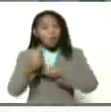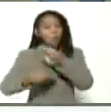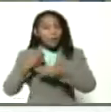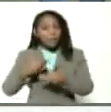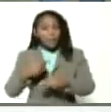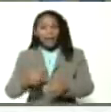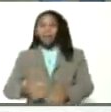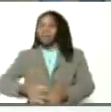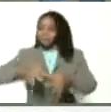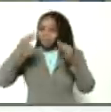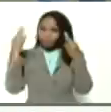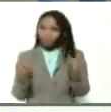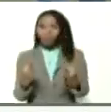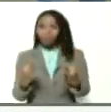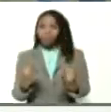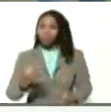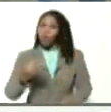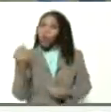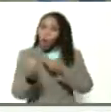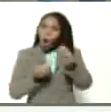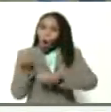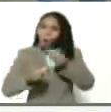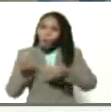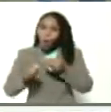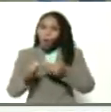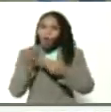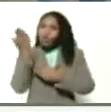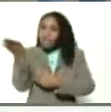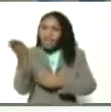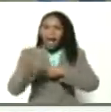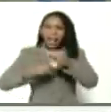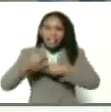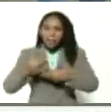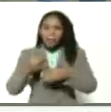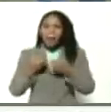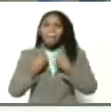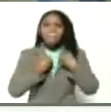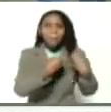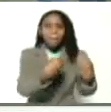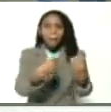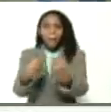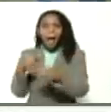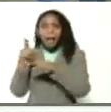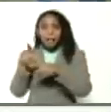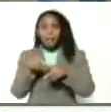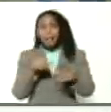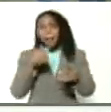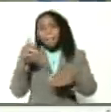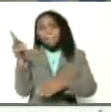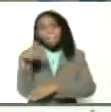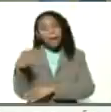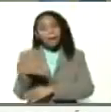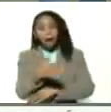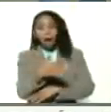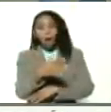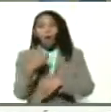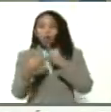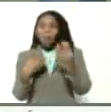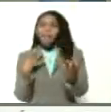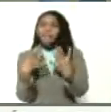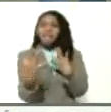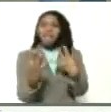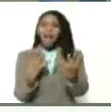precisa, contundente y concreta, ¿cómo van a ser ustedes para distribuir este pescado? ¿Cómo va a ser esta feria del